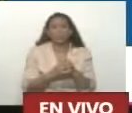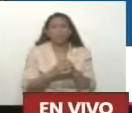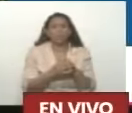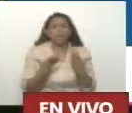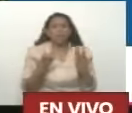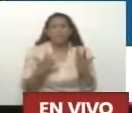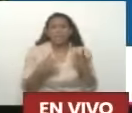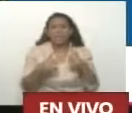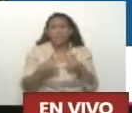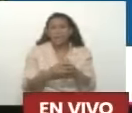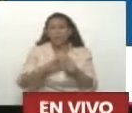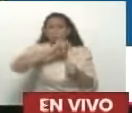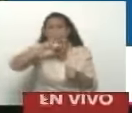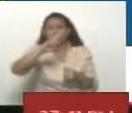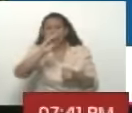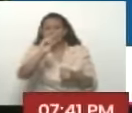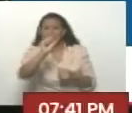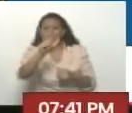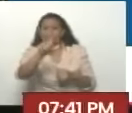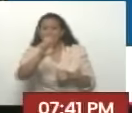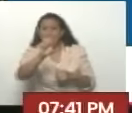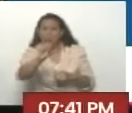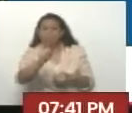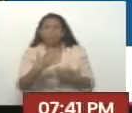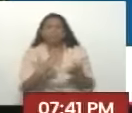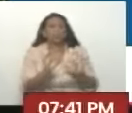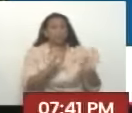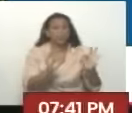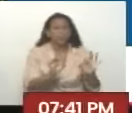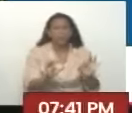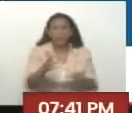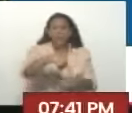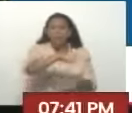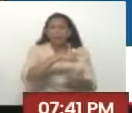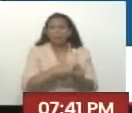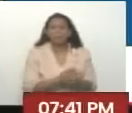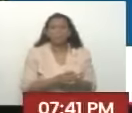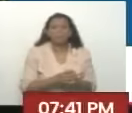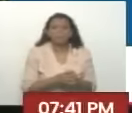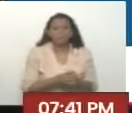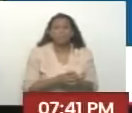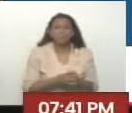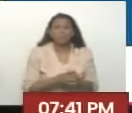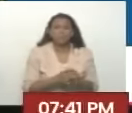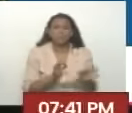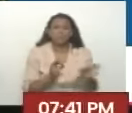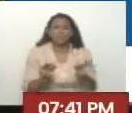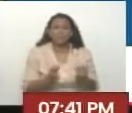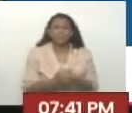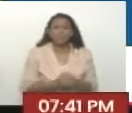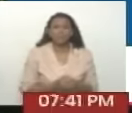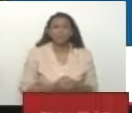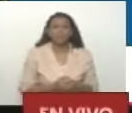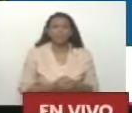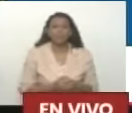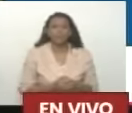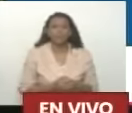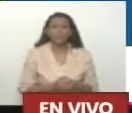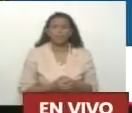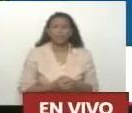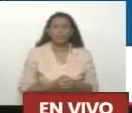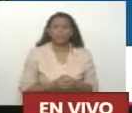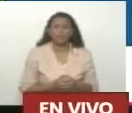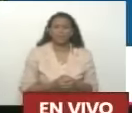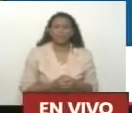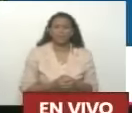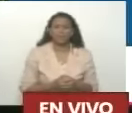Políticos No, no Ellos son los apellidos O nadie En Leopoldo López O nadie En Julio Borges O nadie Es Capriles